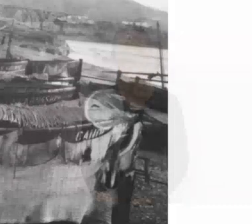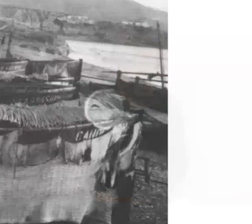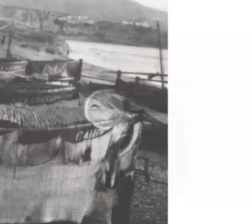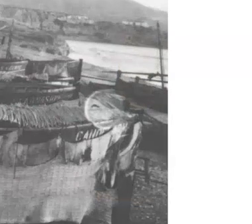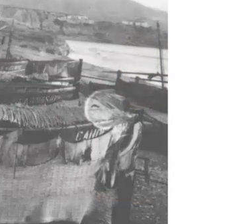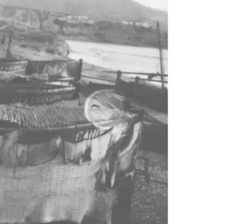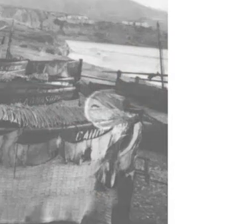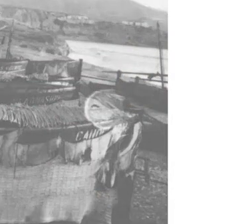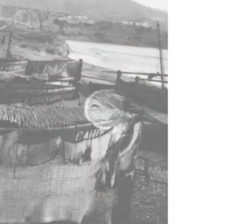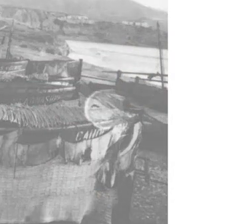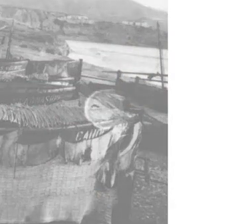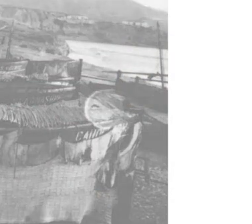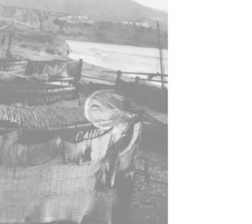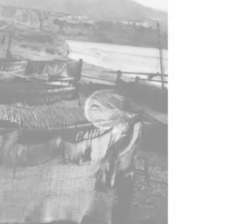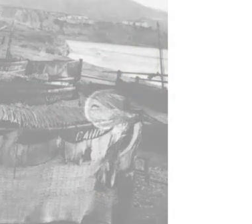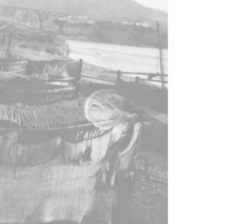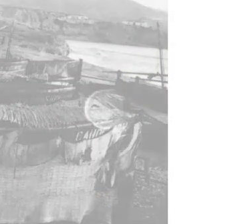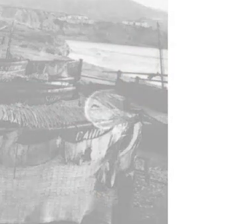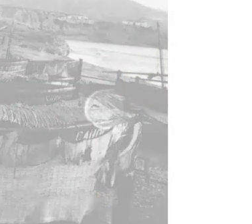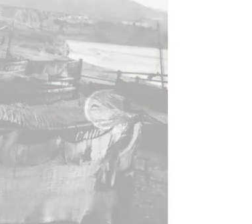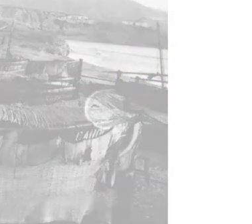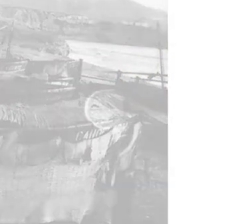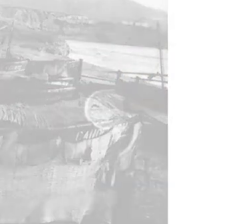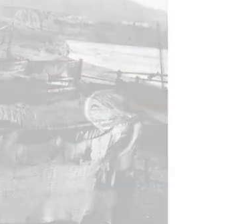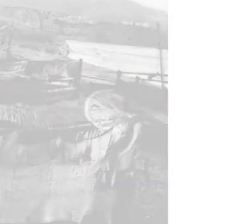Gracias por ver el video.